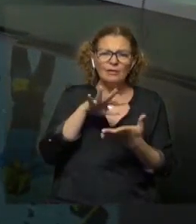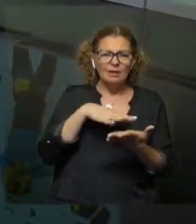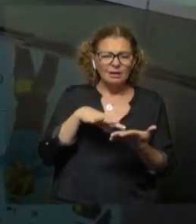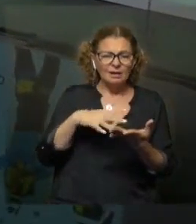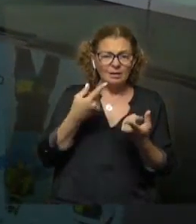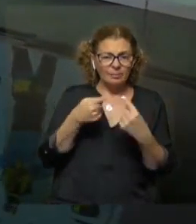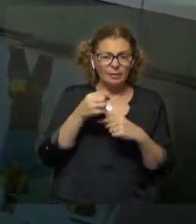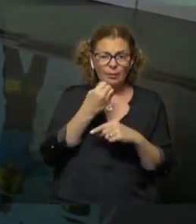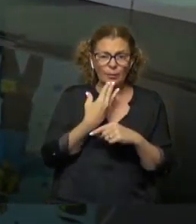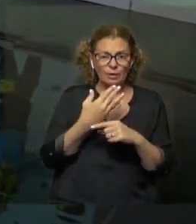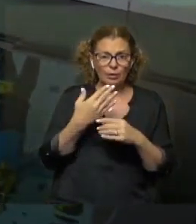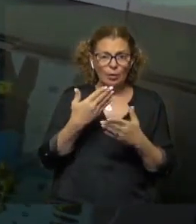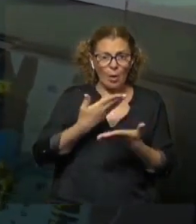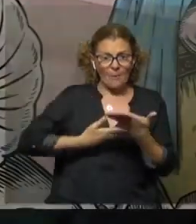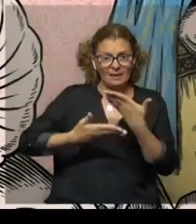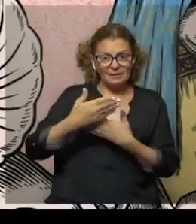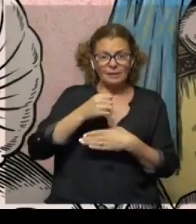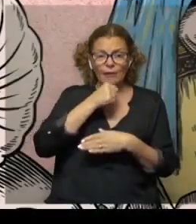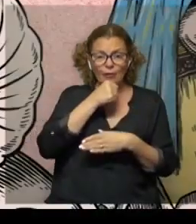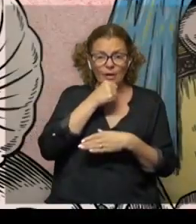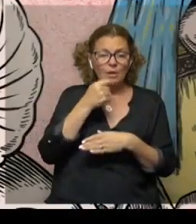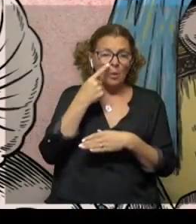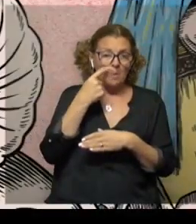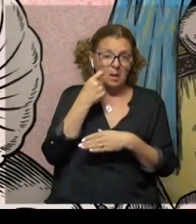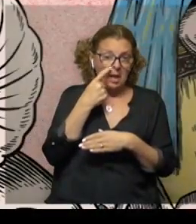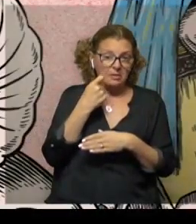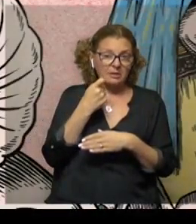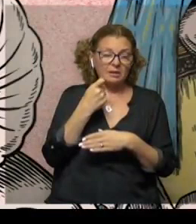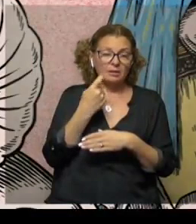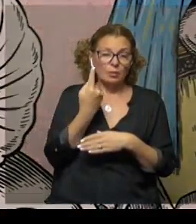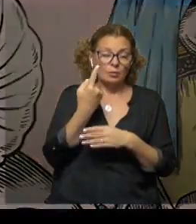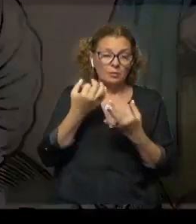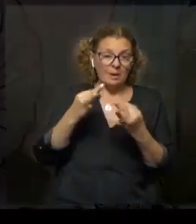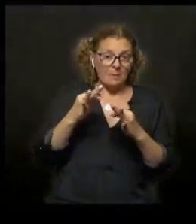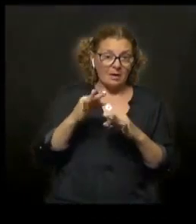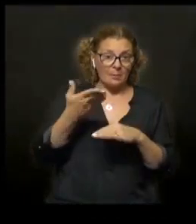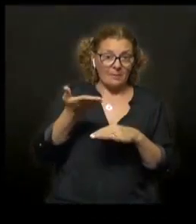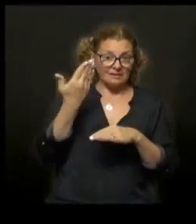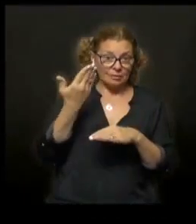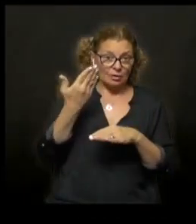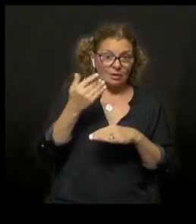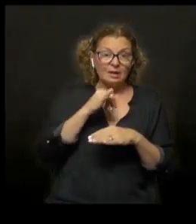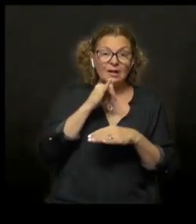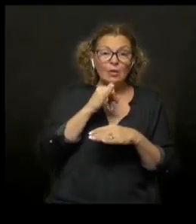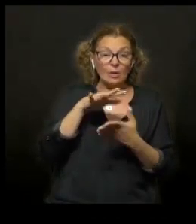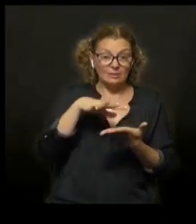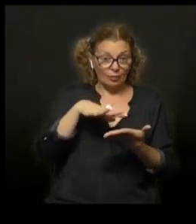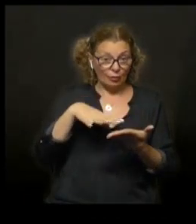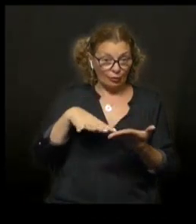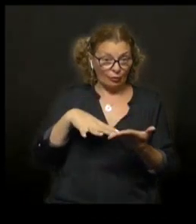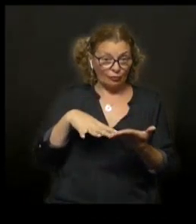pueden compartirlo con un abuelo, con un padre, con un hermano mayor que le cuenta cosas del libro.